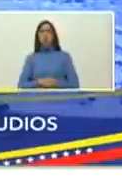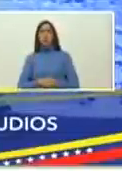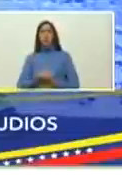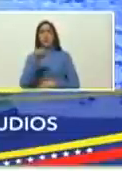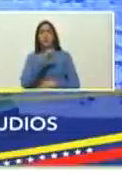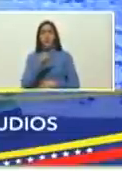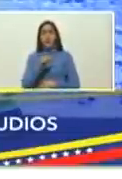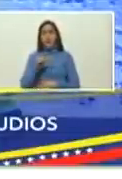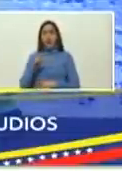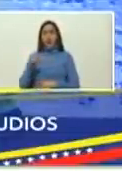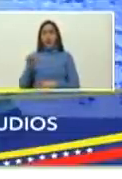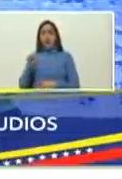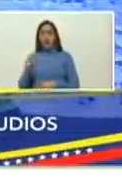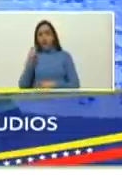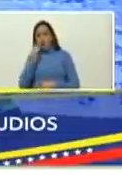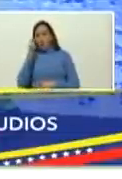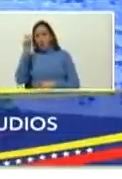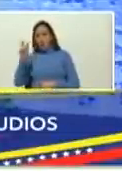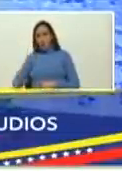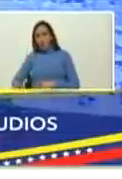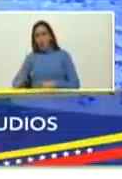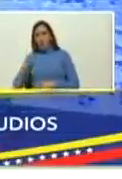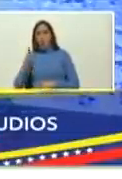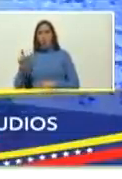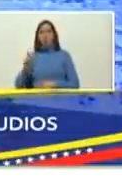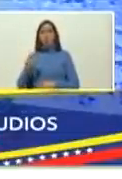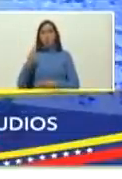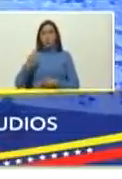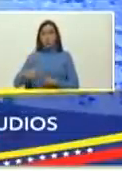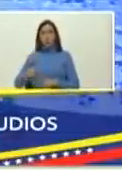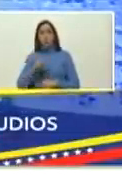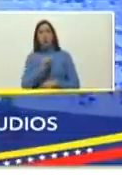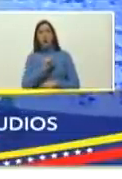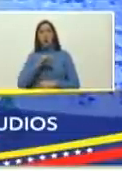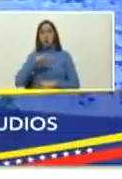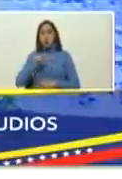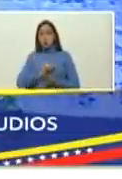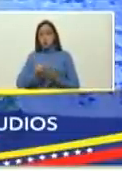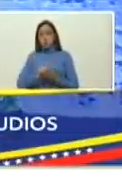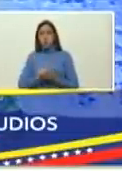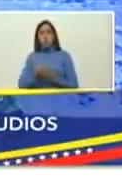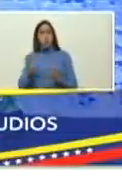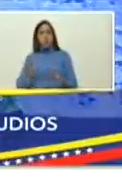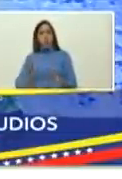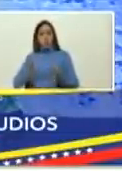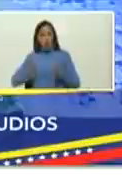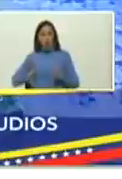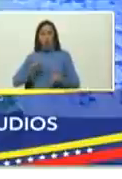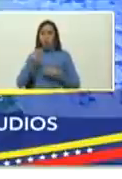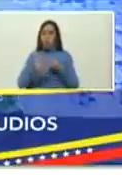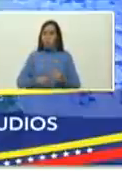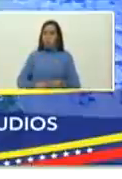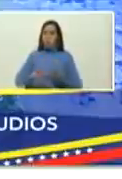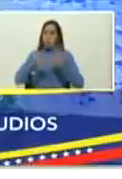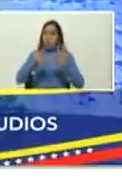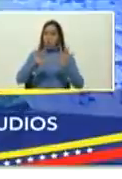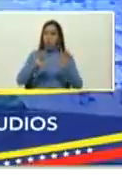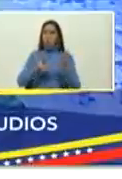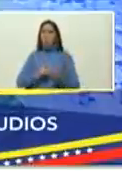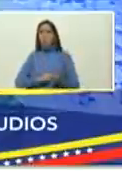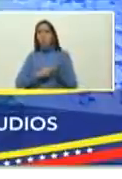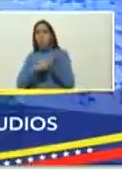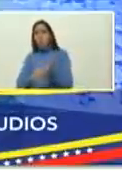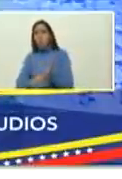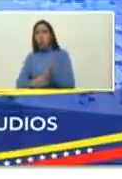Salas a Miguel Antonio Guevara, escritor y ganador de esta octava edición del